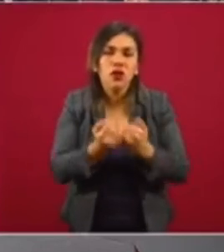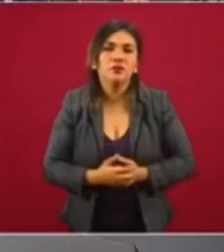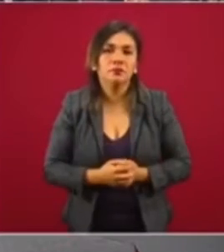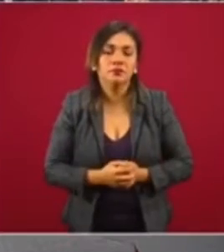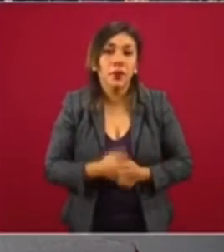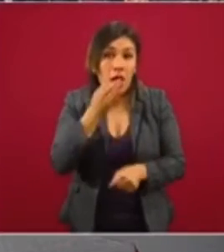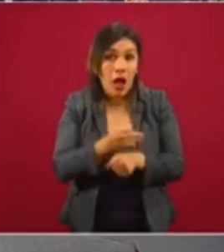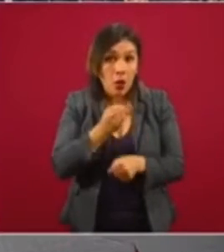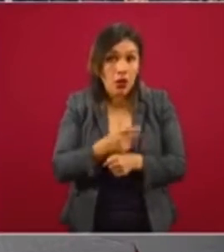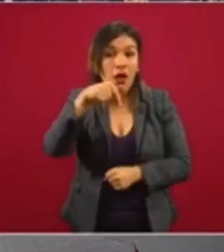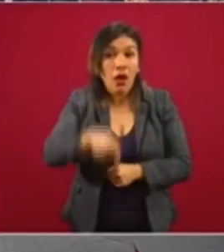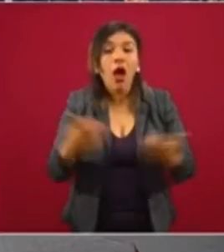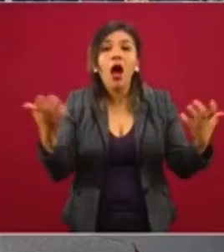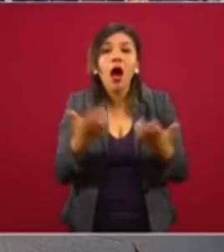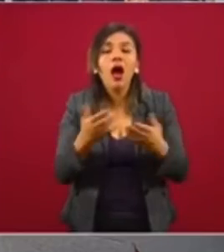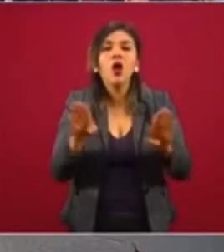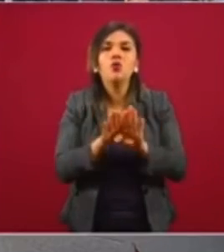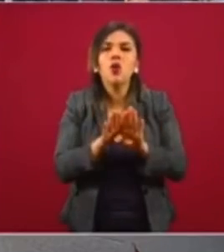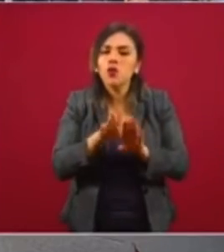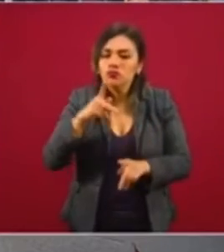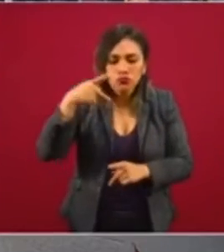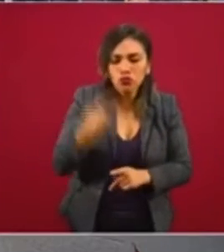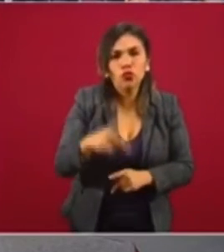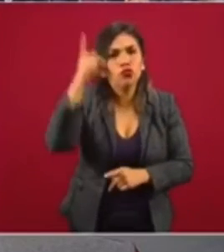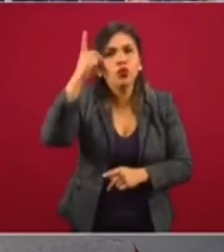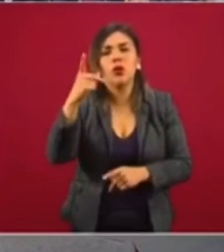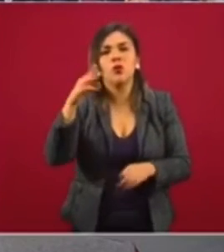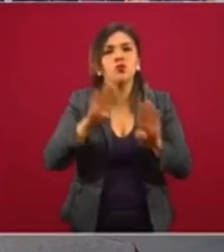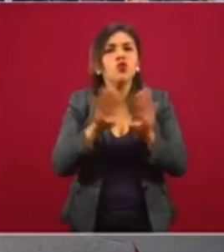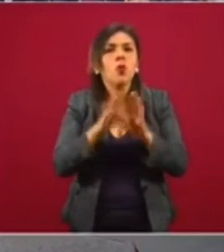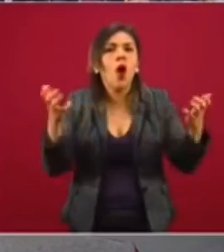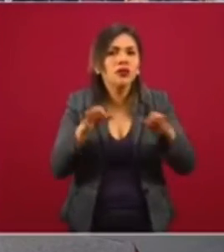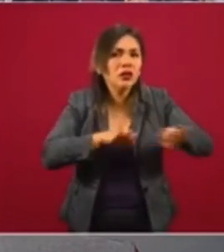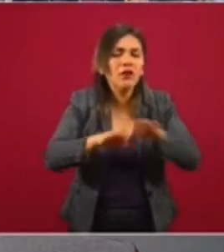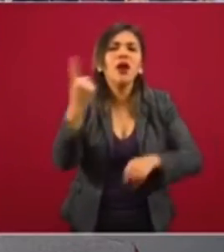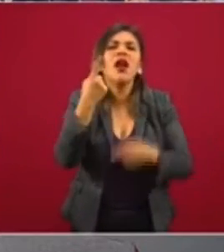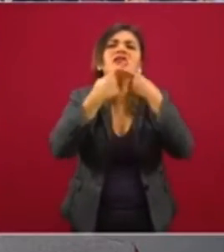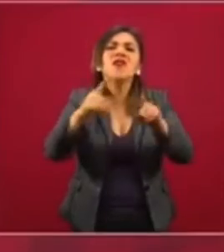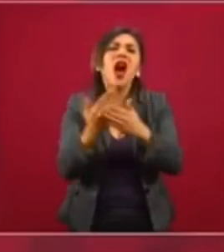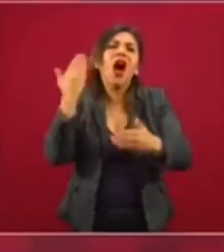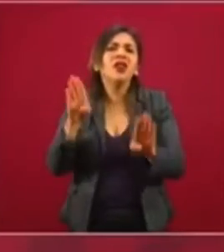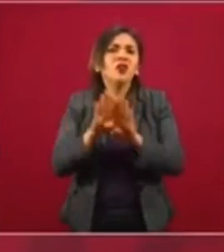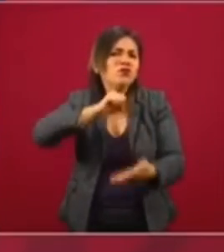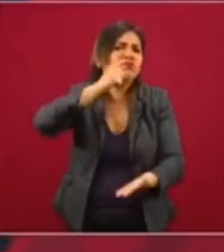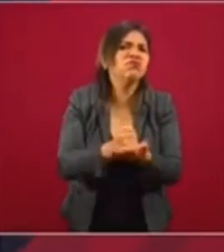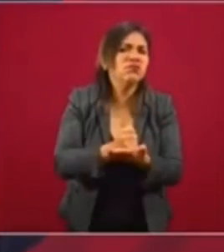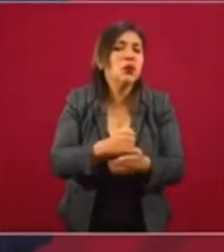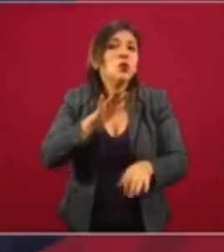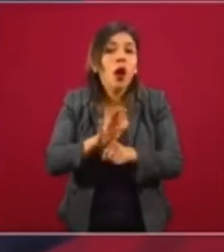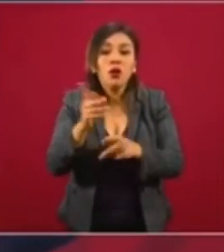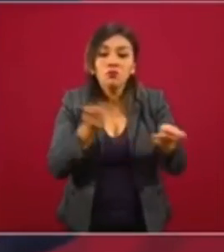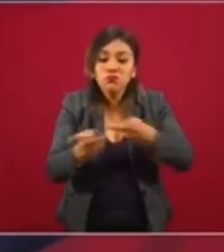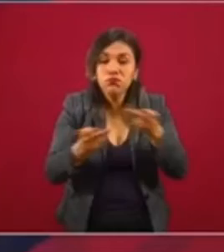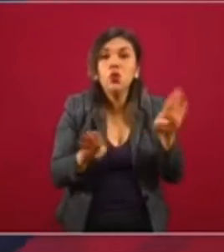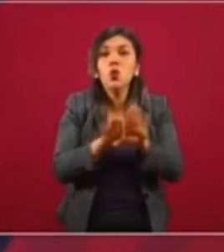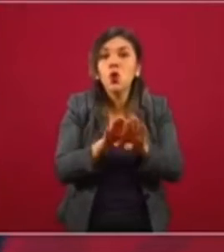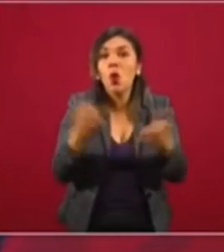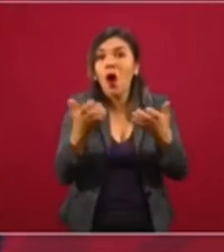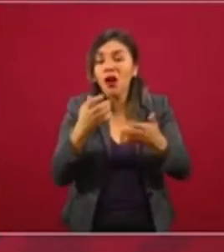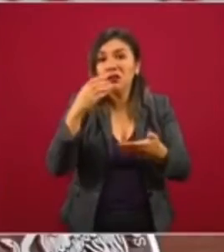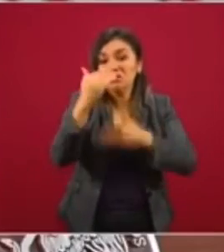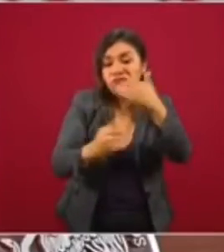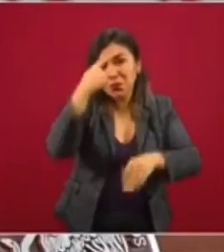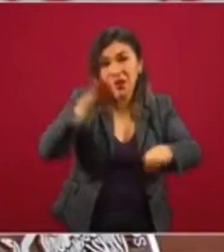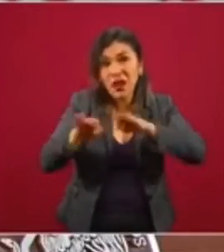Estamos aplicando un modelo propio, a diferencia de lo que se decía antes, de que imponían hasta el plan de desarrollo que se